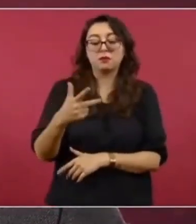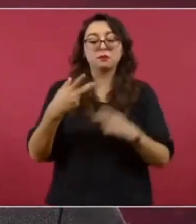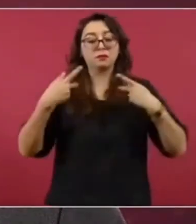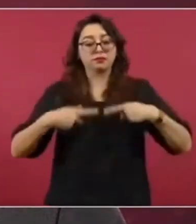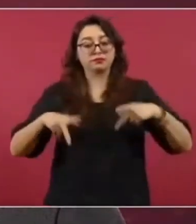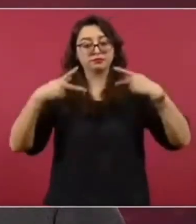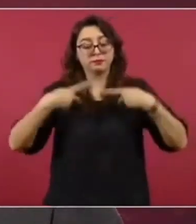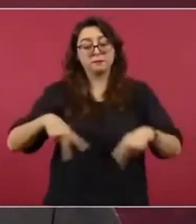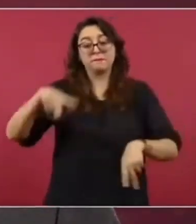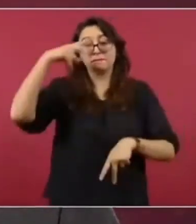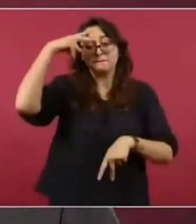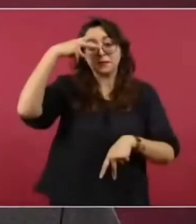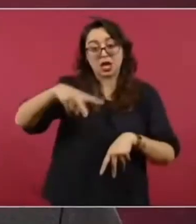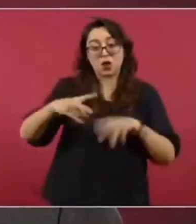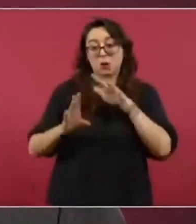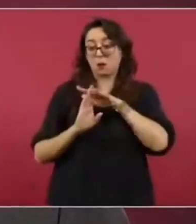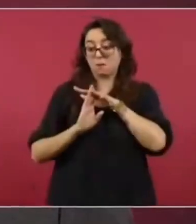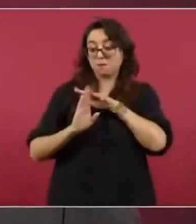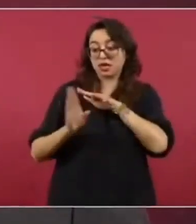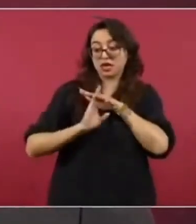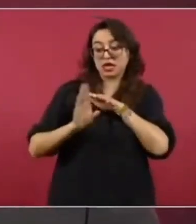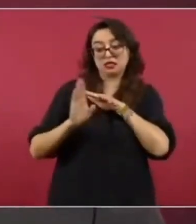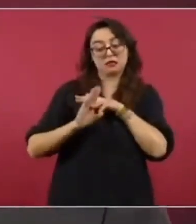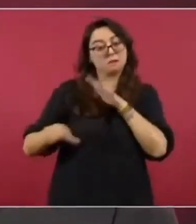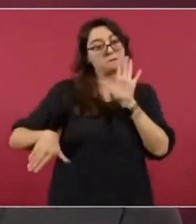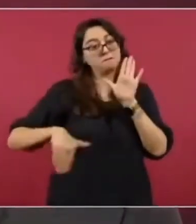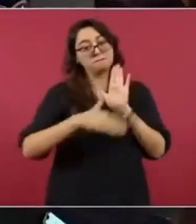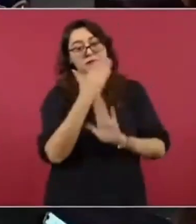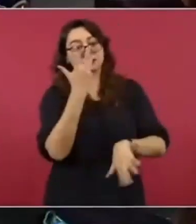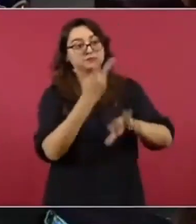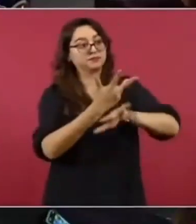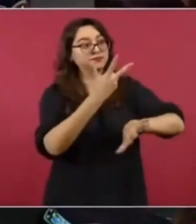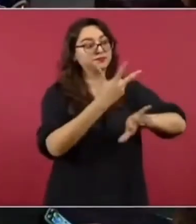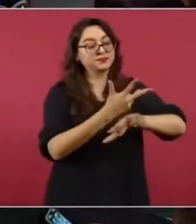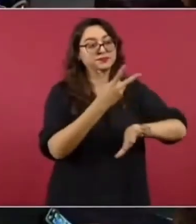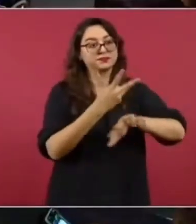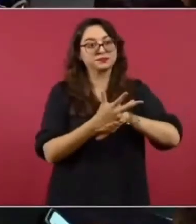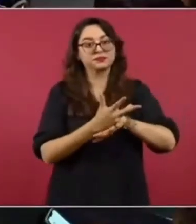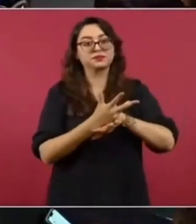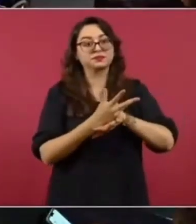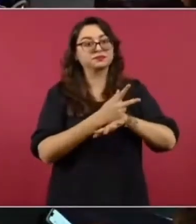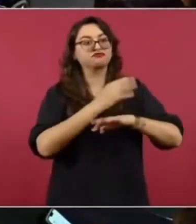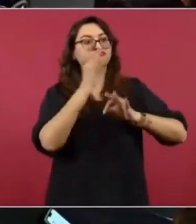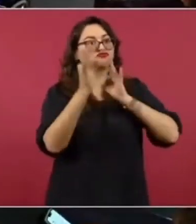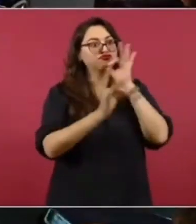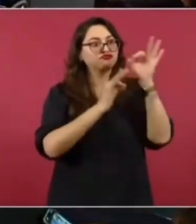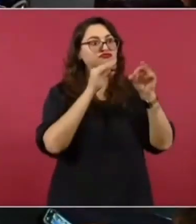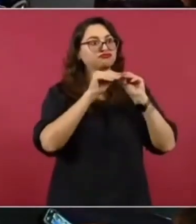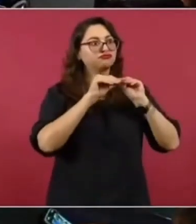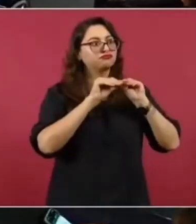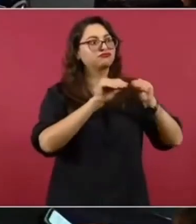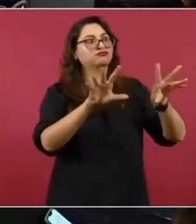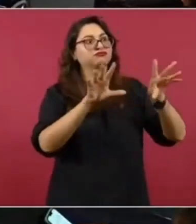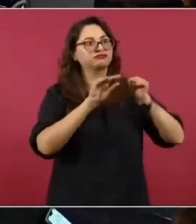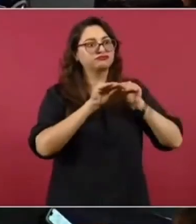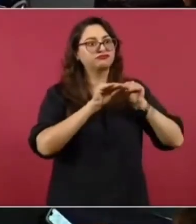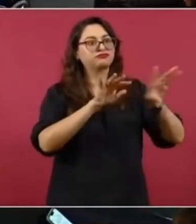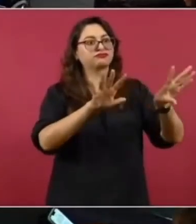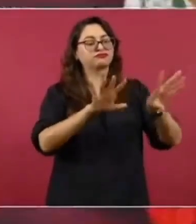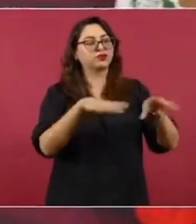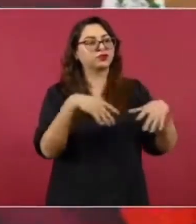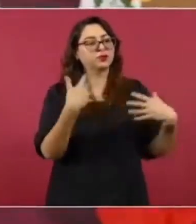Allá tengo información, constantemente se